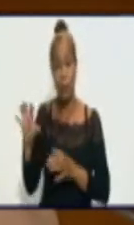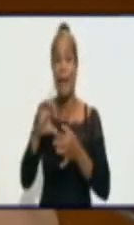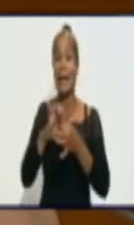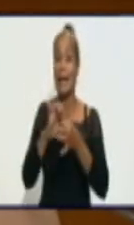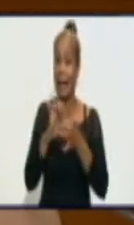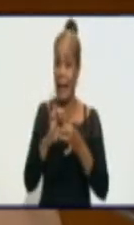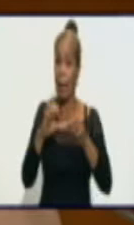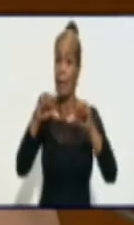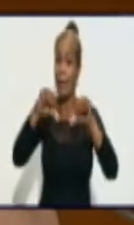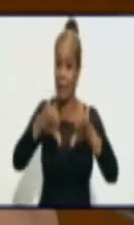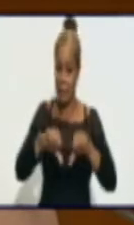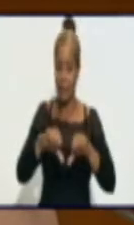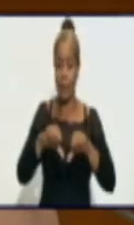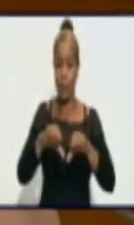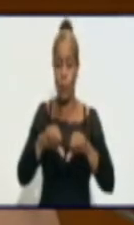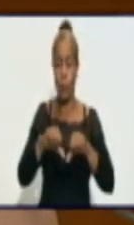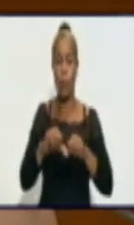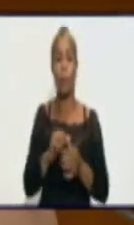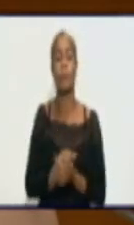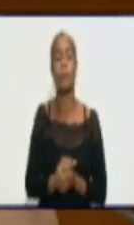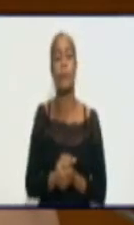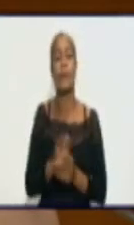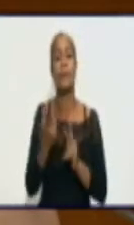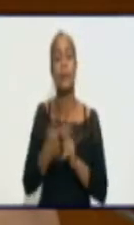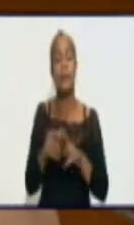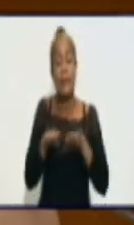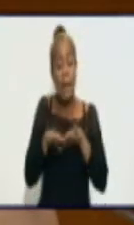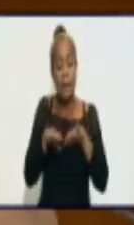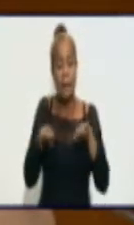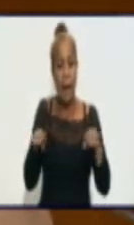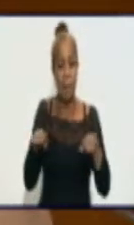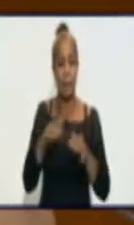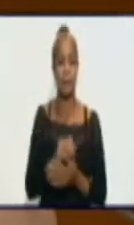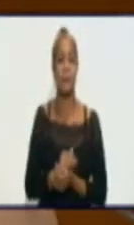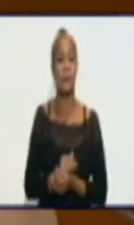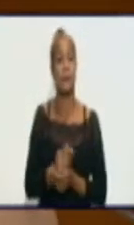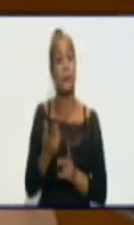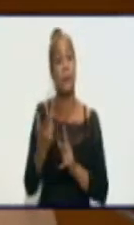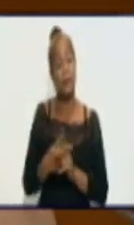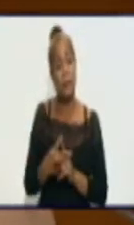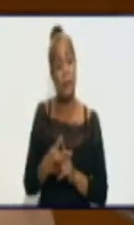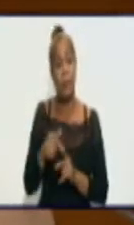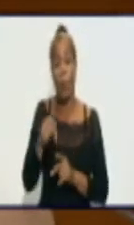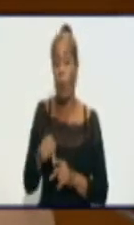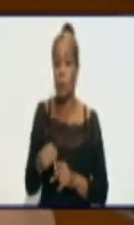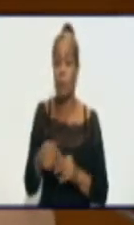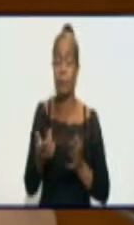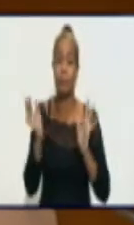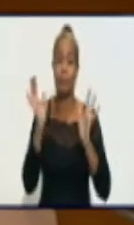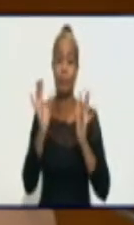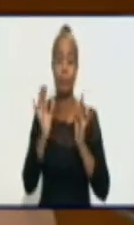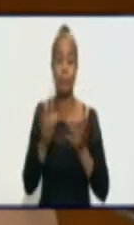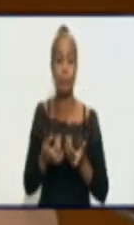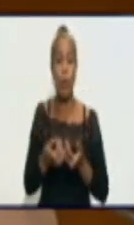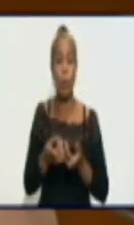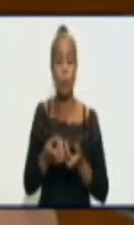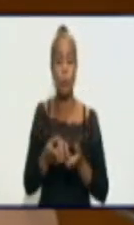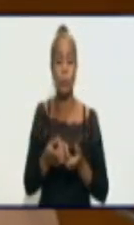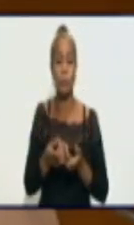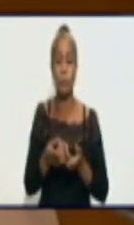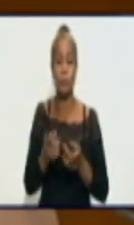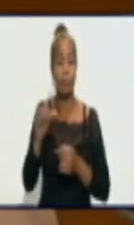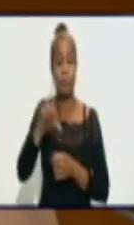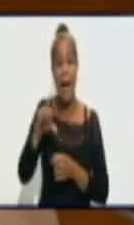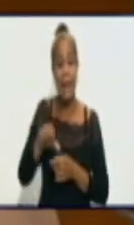venimos reportando hace varios días. Y está estable. Y bueno, desafortunadamente hoy tenemos que lamentar el